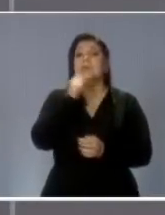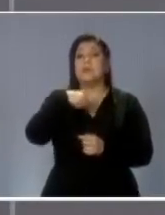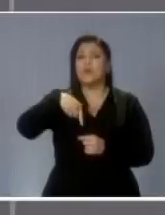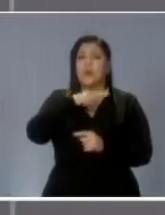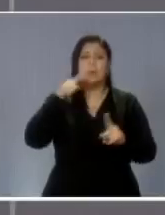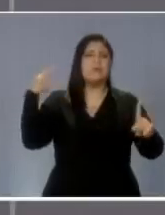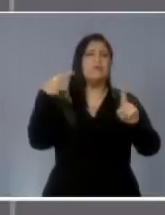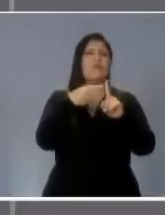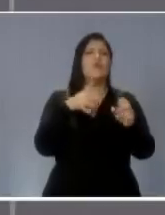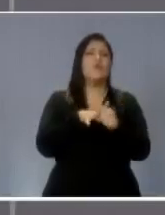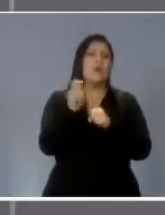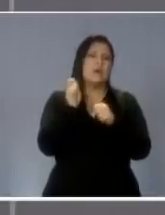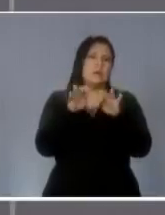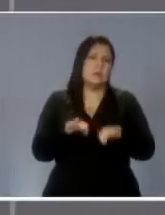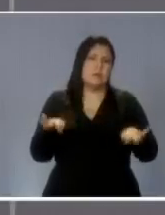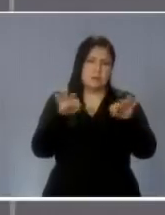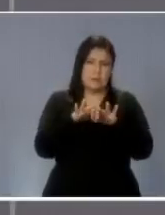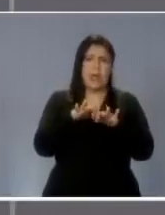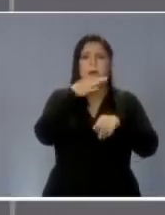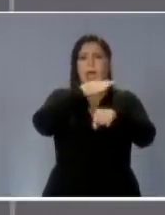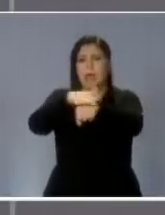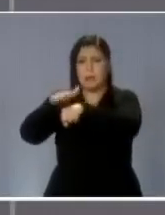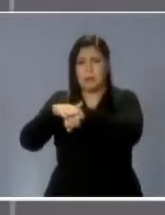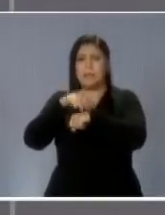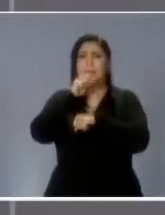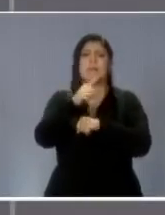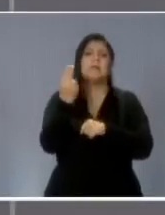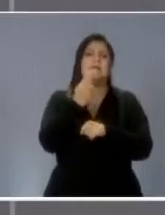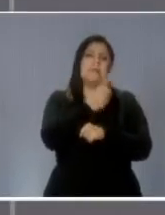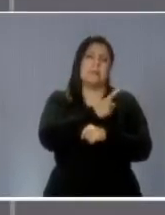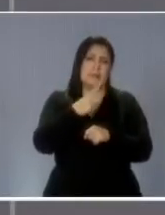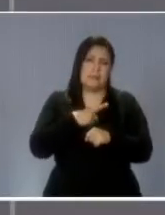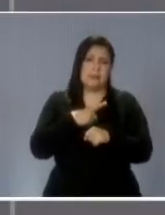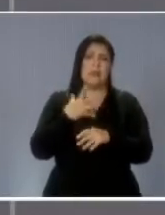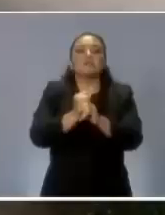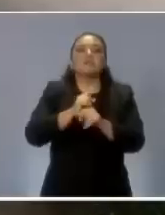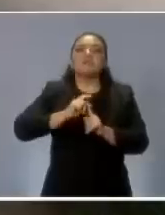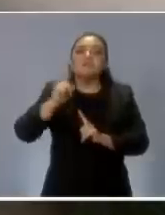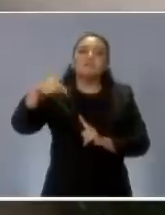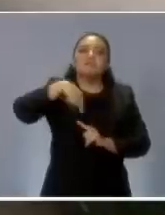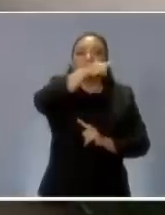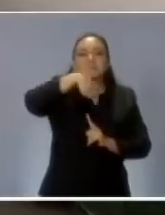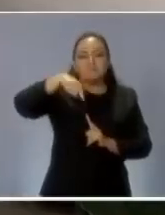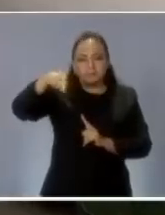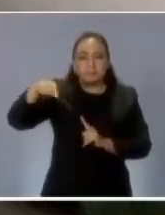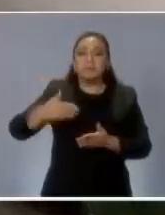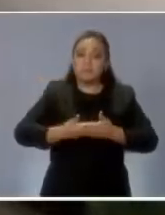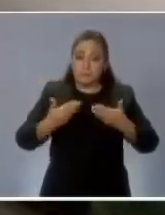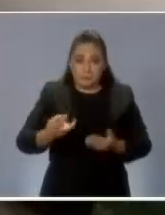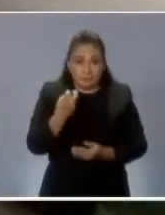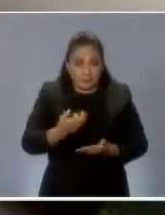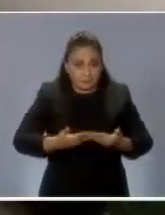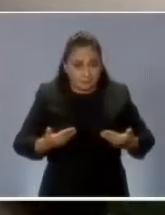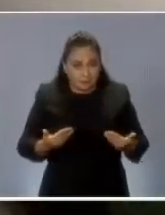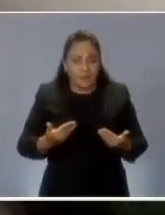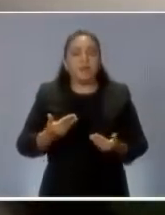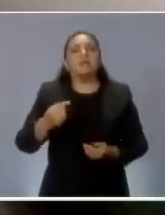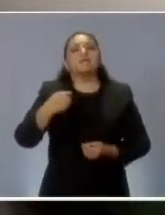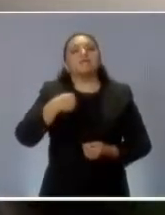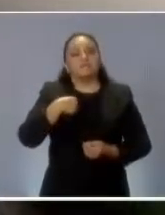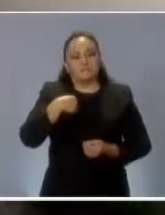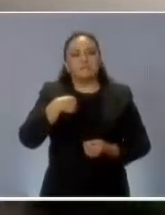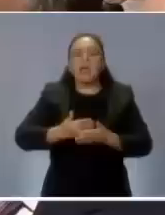convocar y convencer, nunca imponer. El mandatario afirmó que desde el principio de su